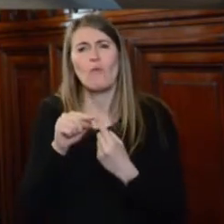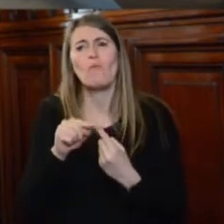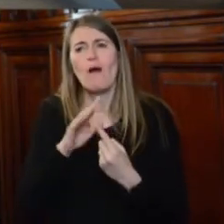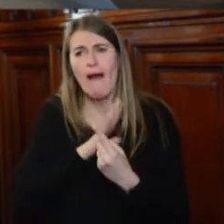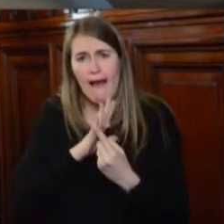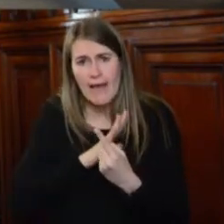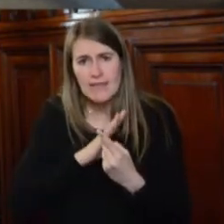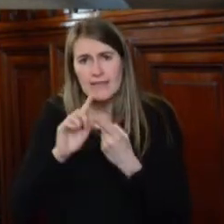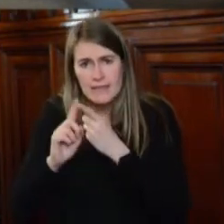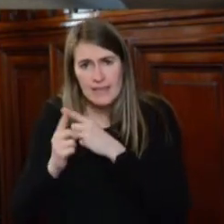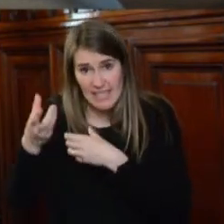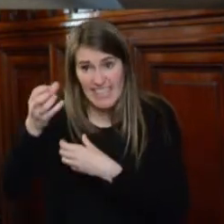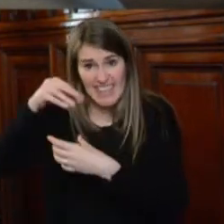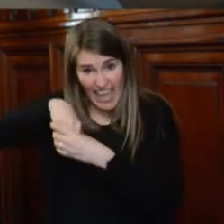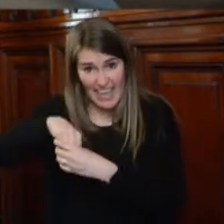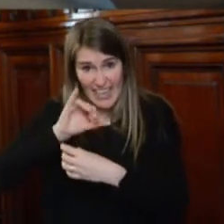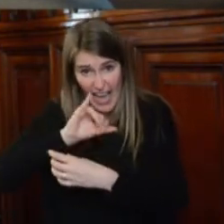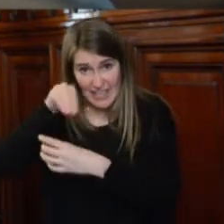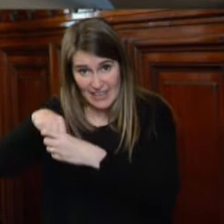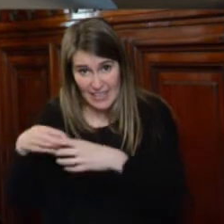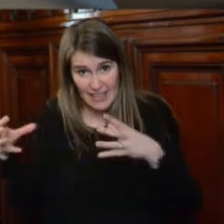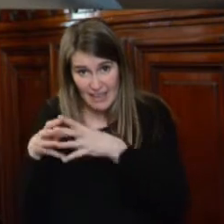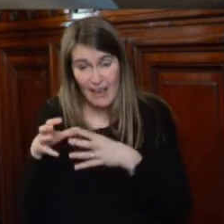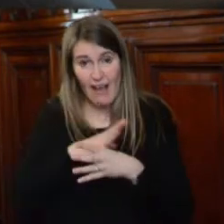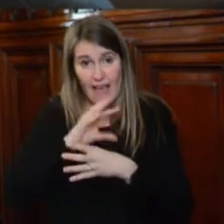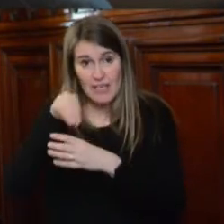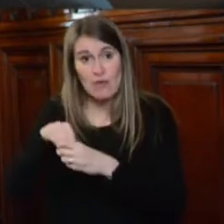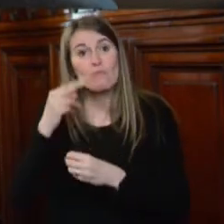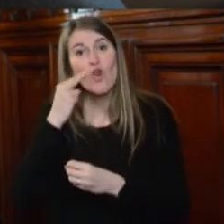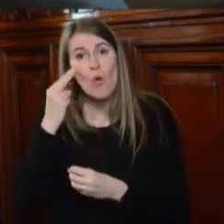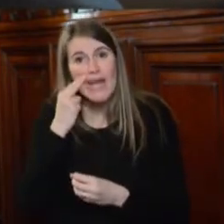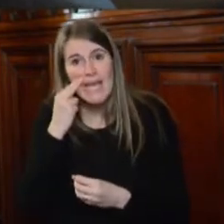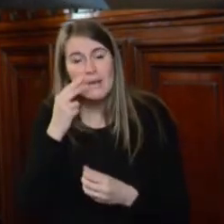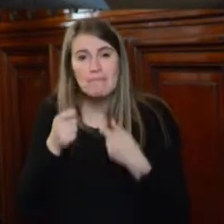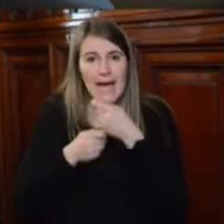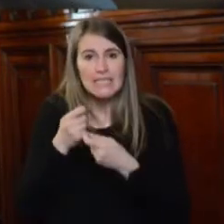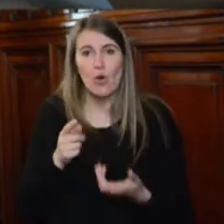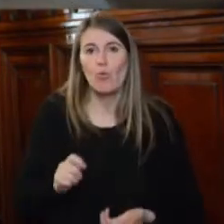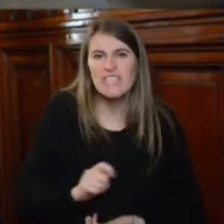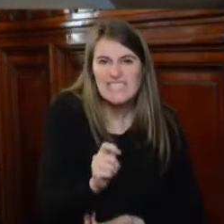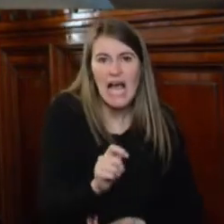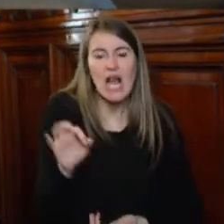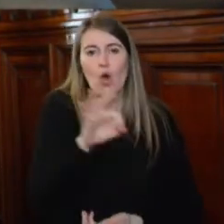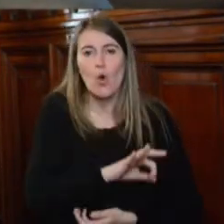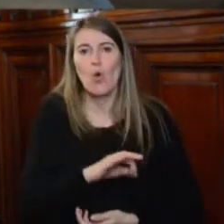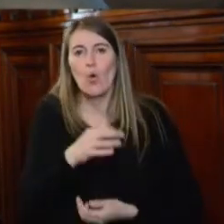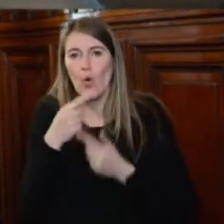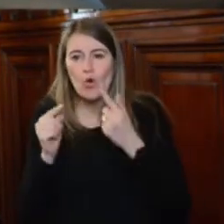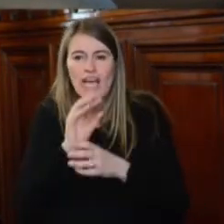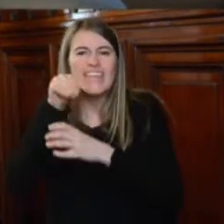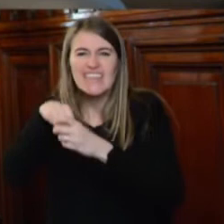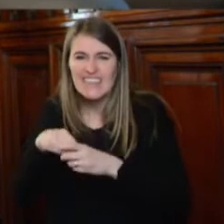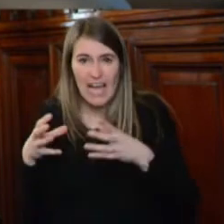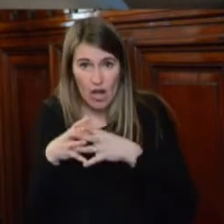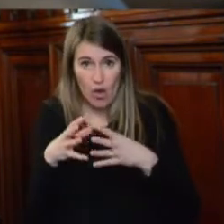internas para contestar los problemas judiciales, recursos internos, la cuestión